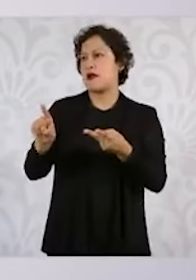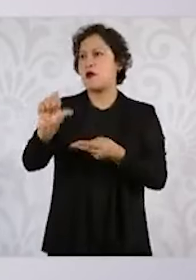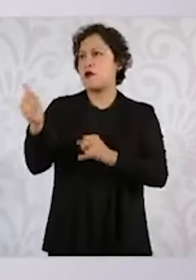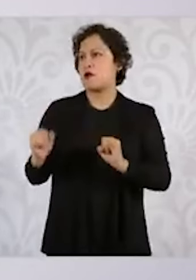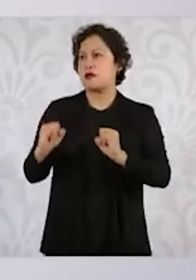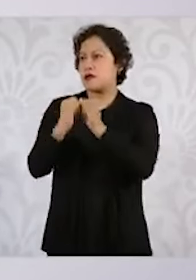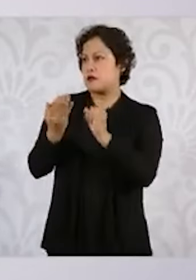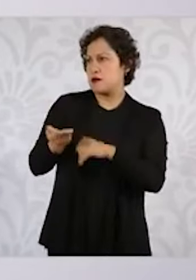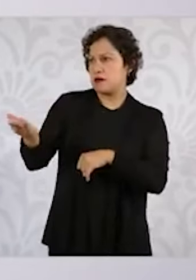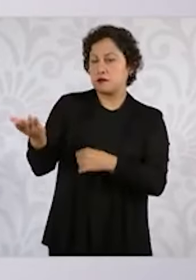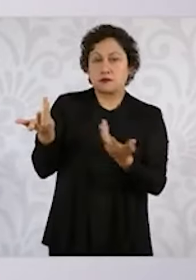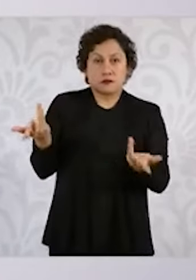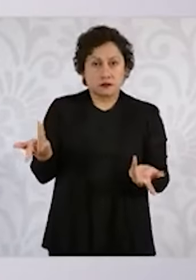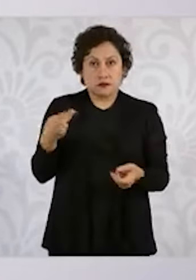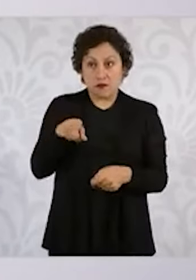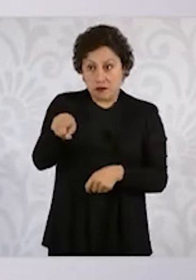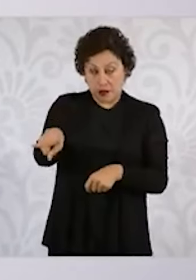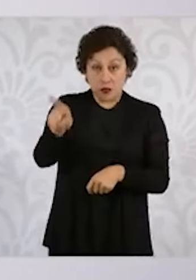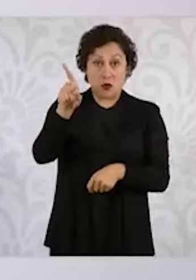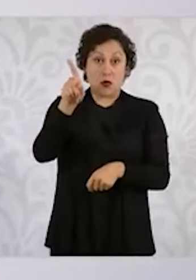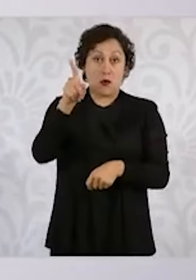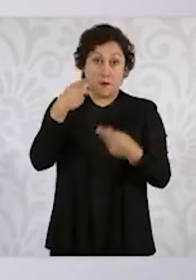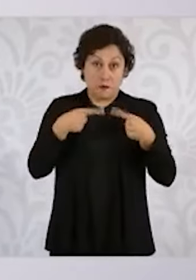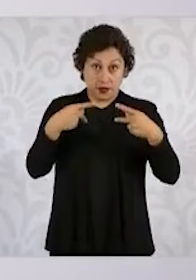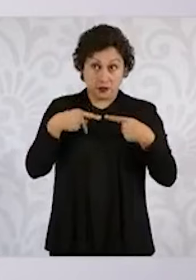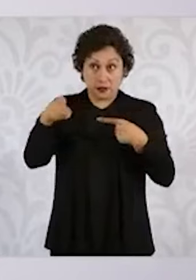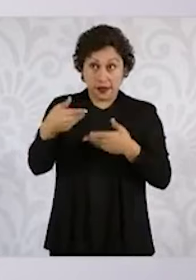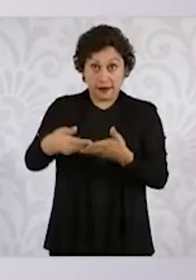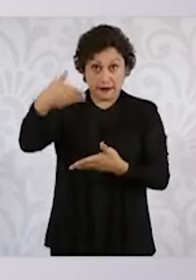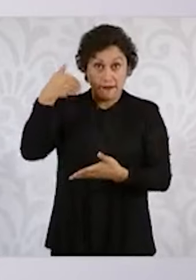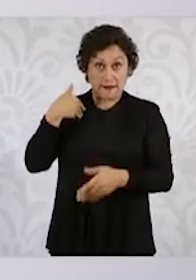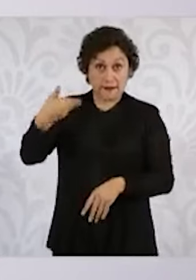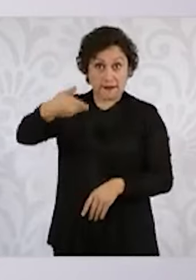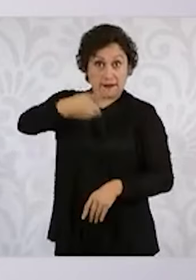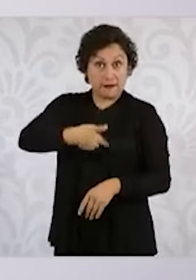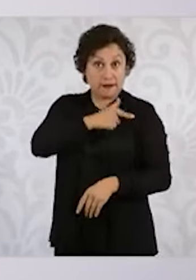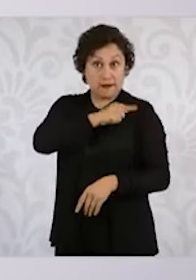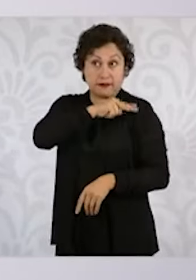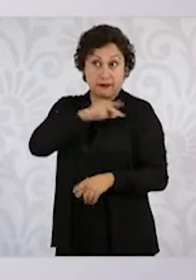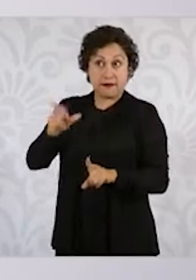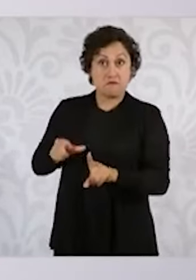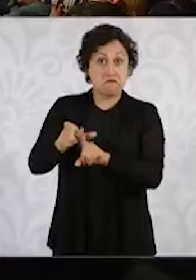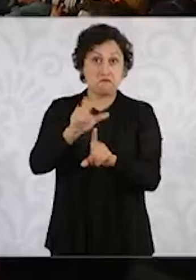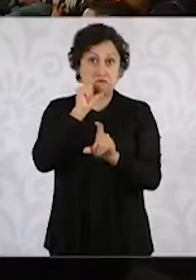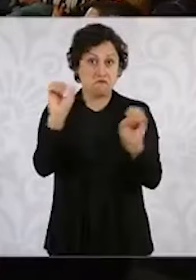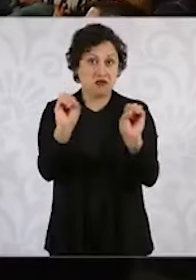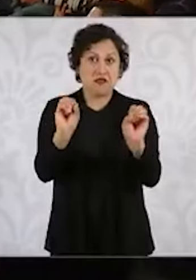a otras instituciones. En este caso, de la persona referida, no había ninguna solicitud de seguridad hacia Guardia Nacional o a la Secretaría de